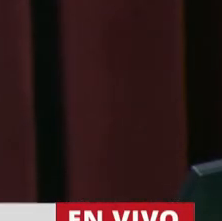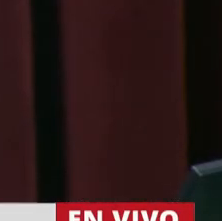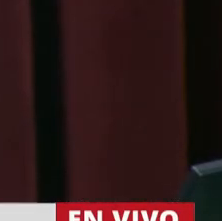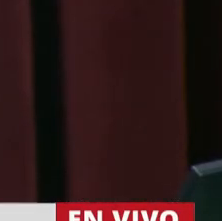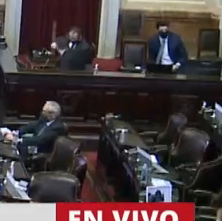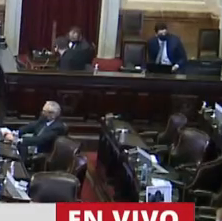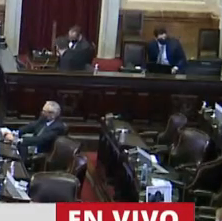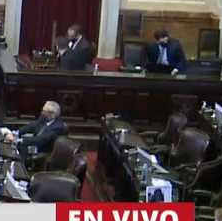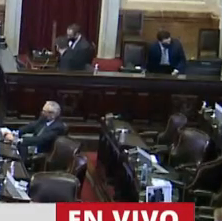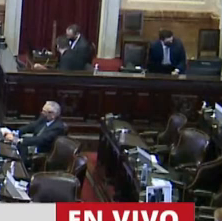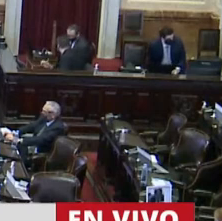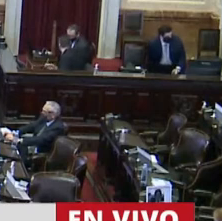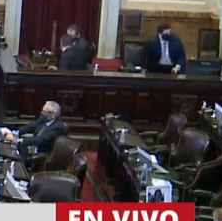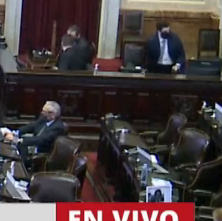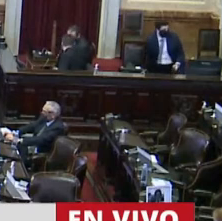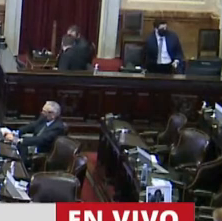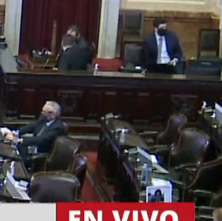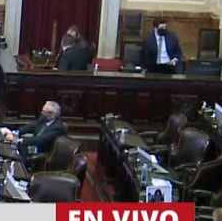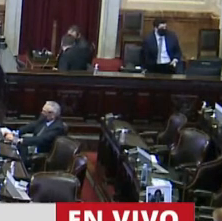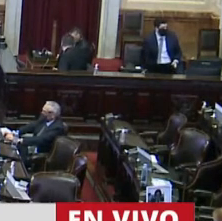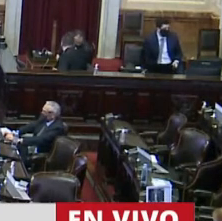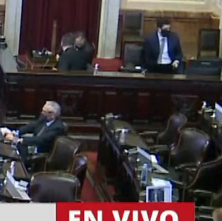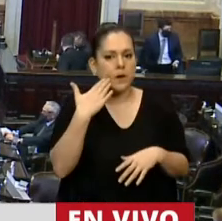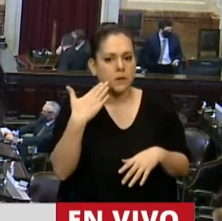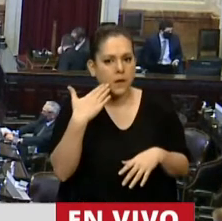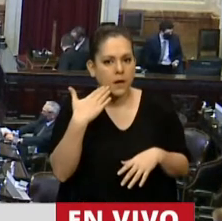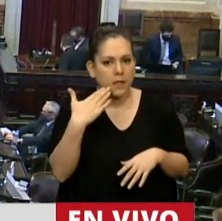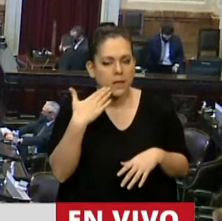Bien. Muy bien. Muy buenas tardes. ¿Cómo está, presidente?